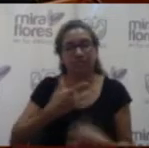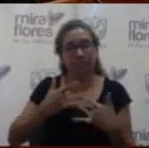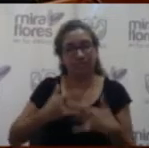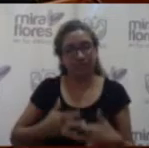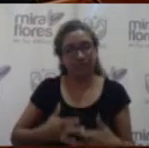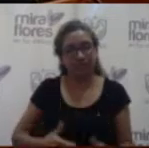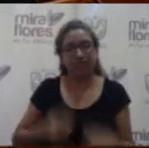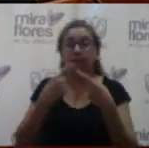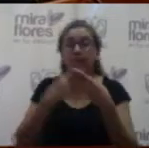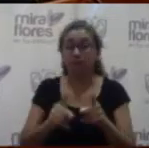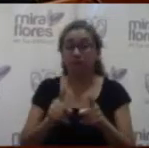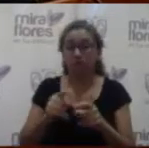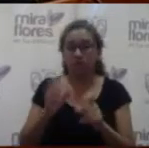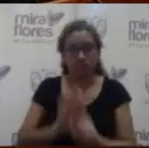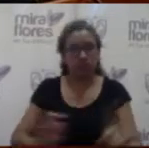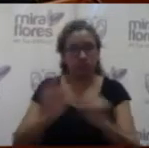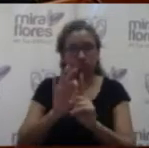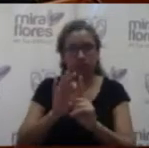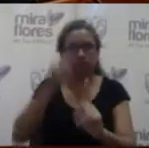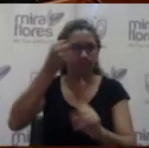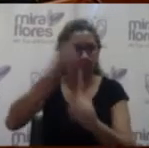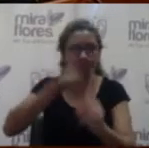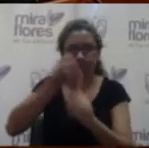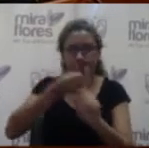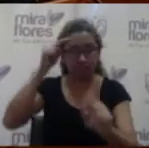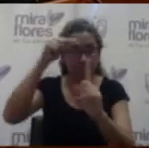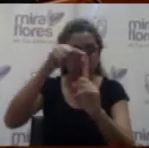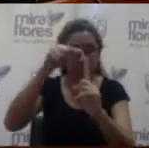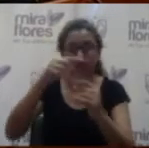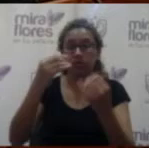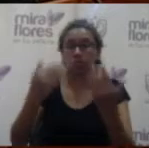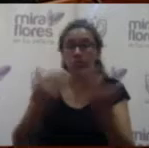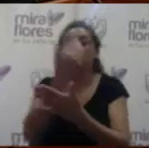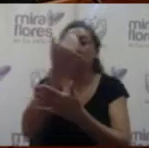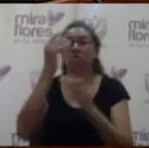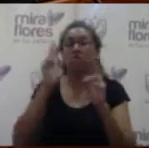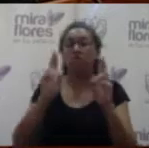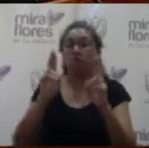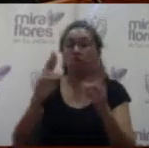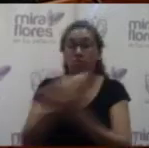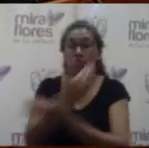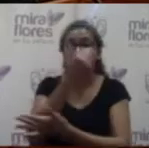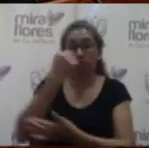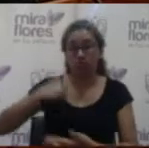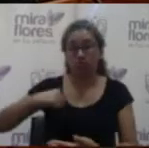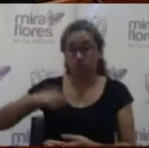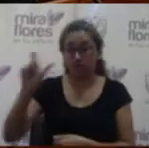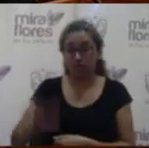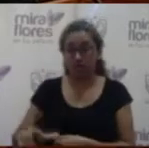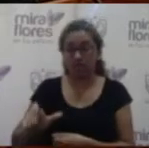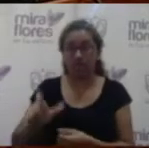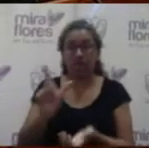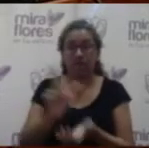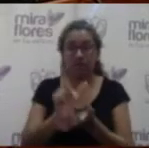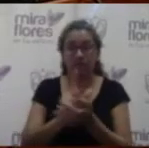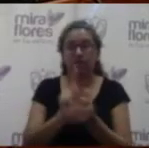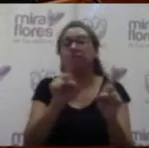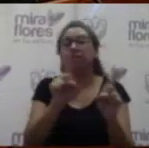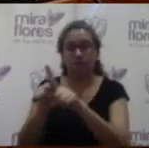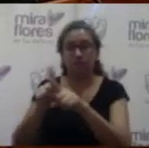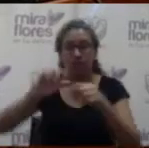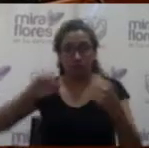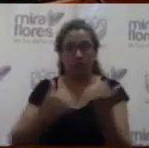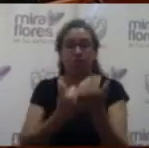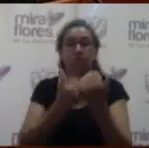con nuevos retos. Y esperemos que la nueva gestión en Lima apoyemos también a Miraflores